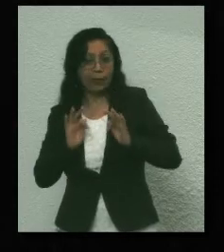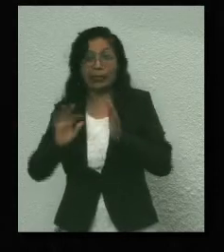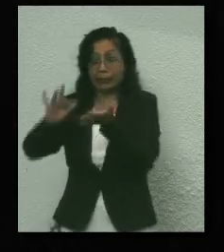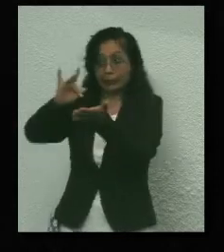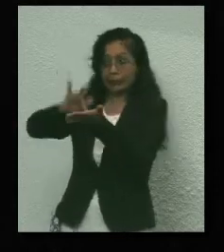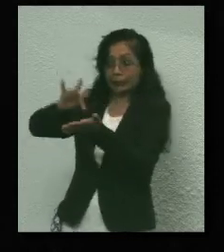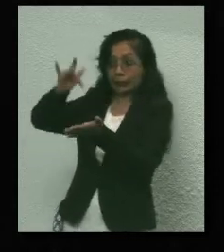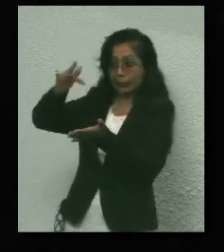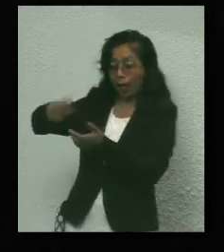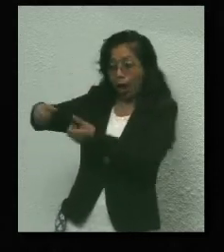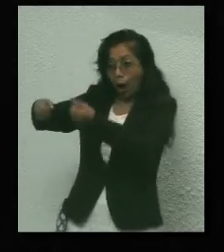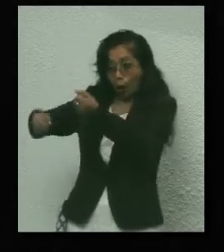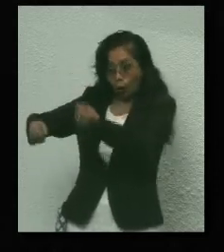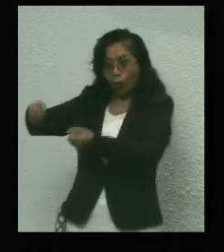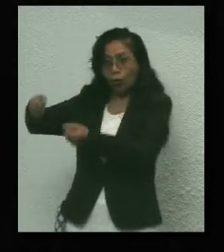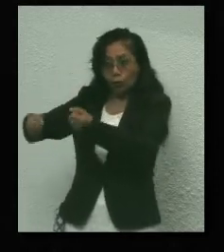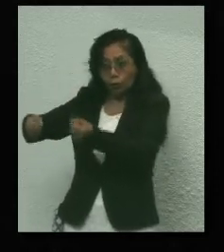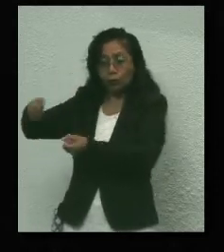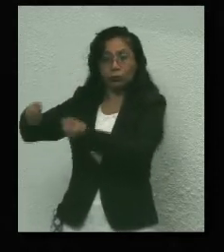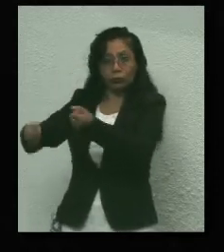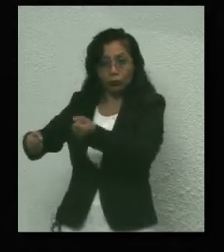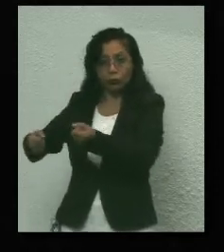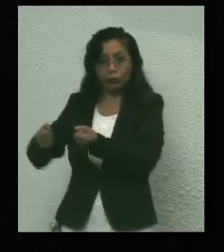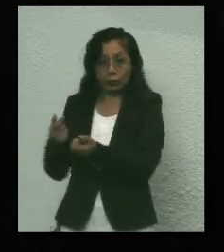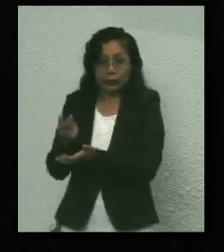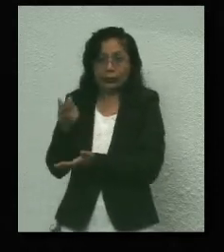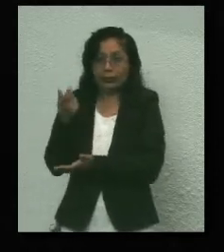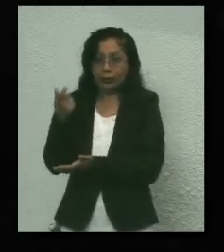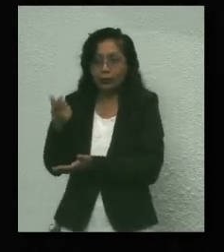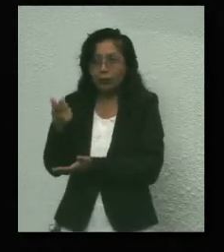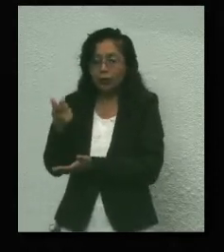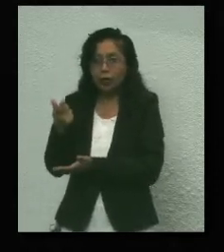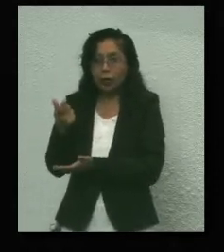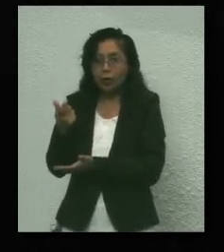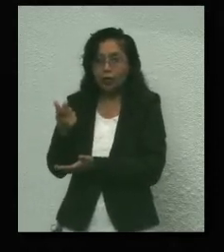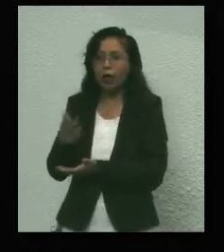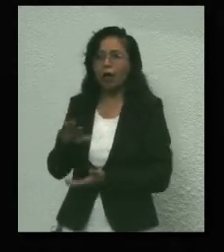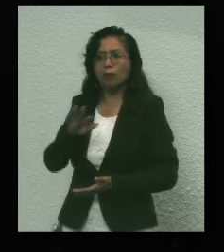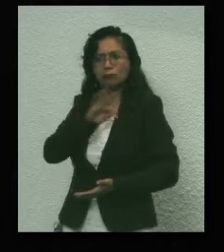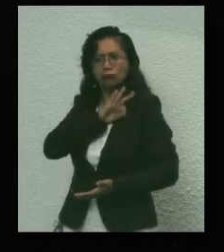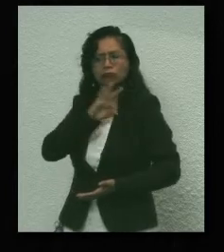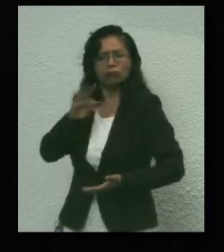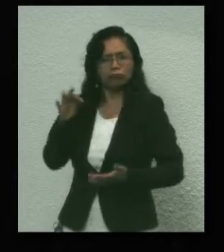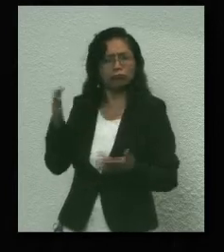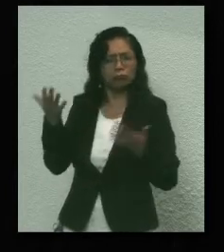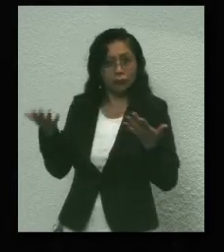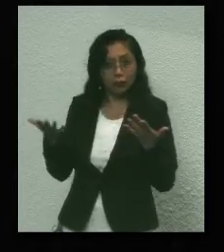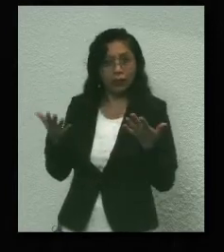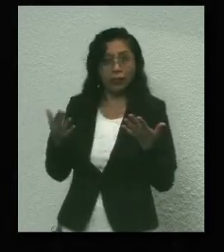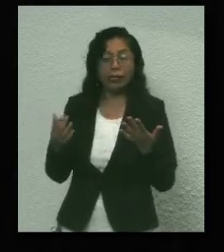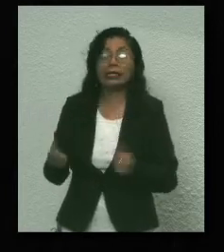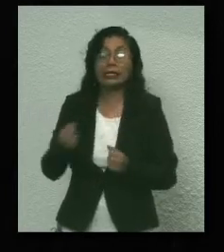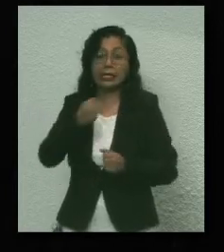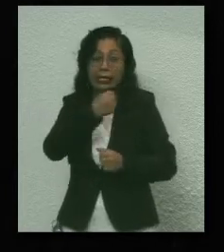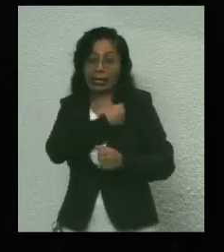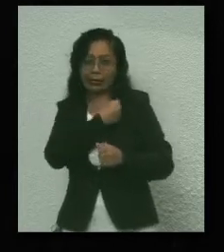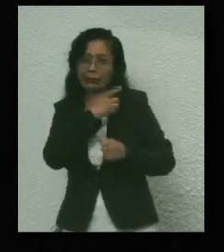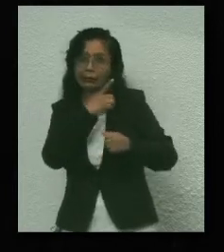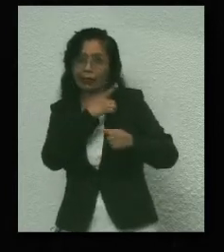a la buena Administración y el control de la deuda, hubo capacidad de respuesta frente a la pandemia que ha afectado de manera